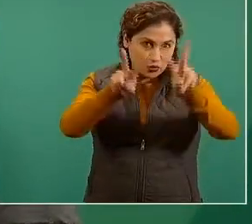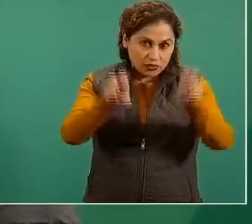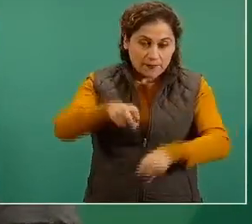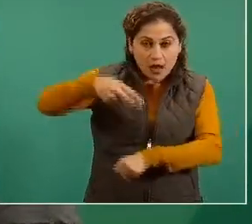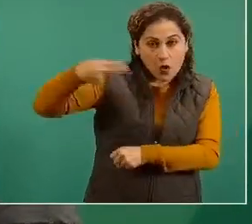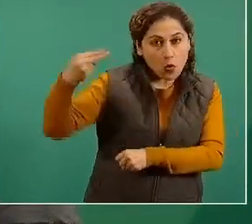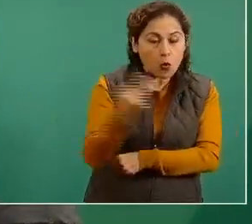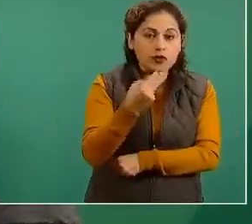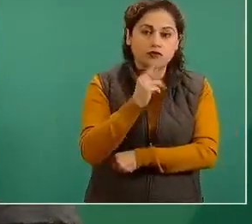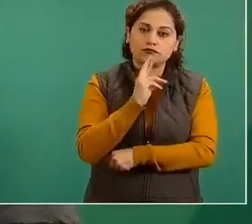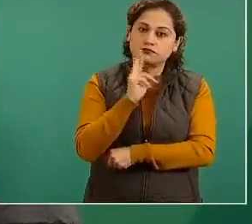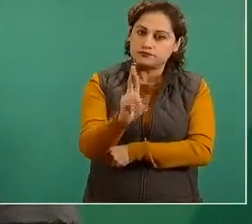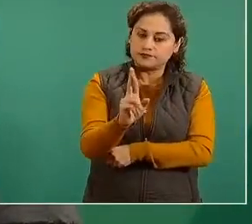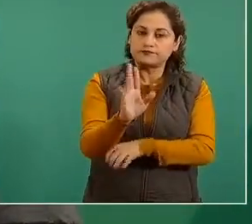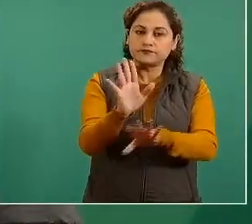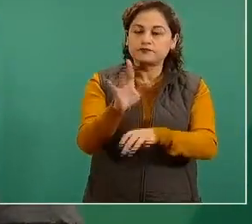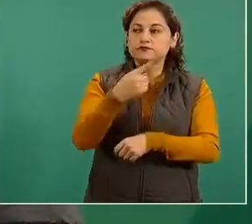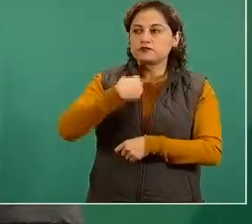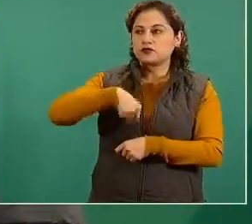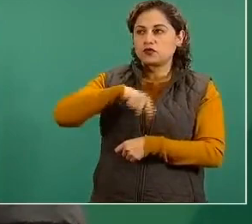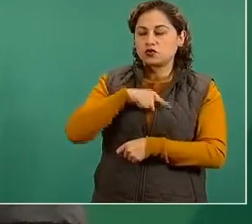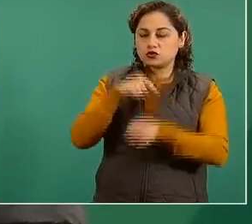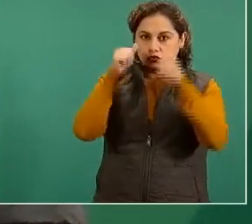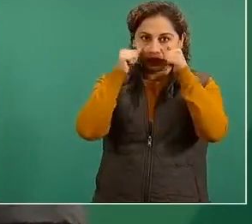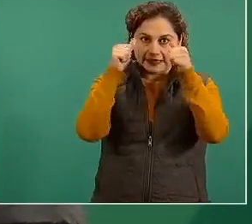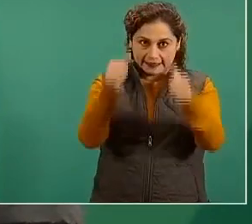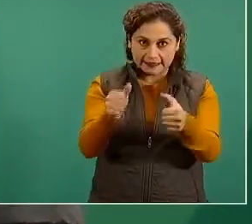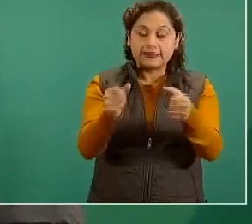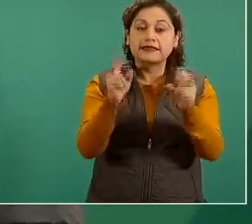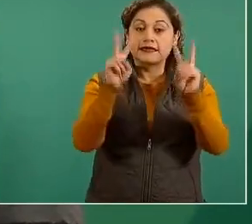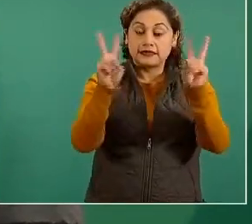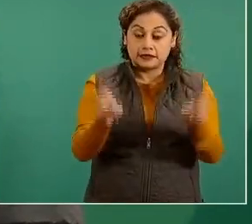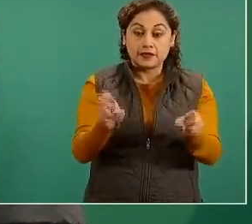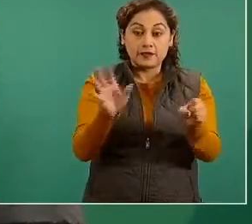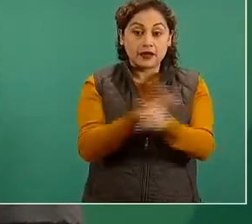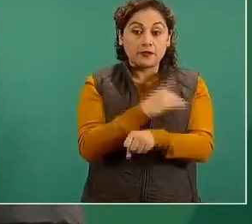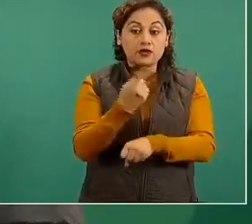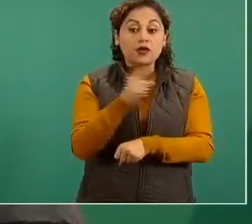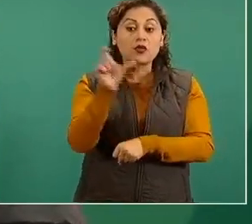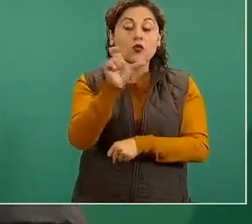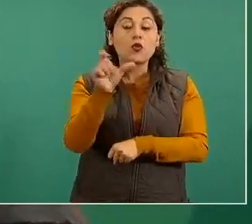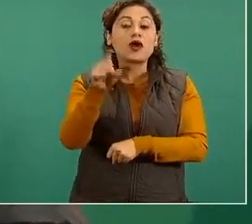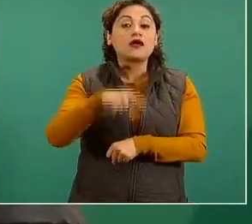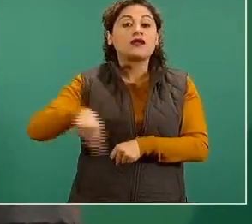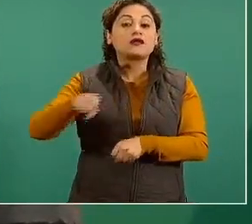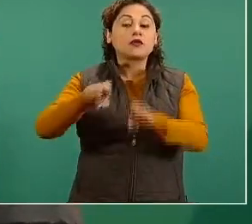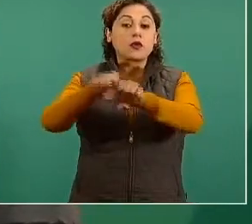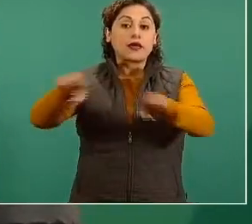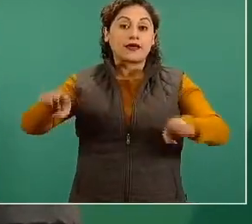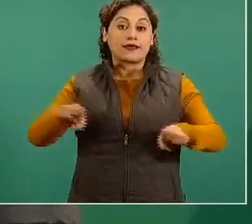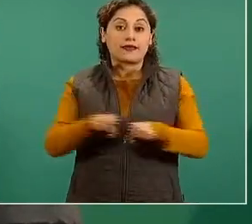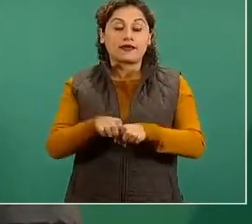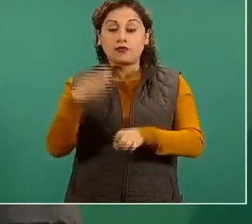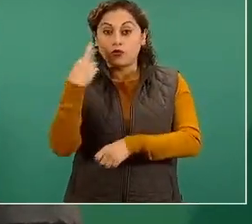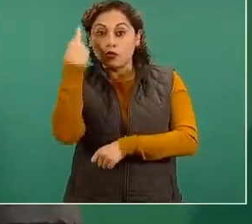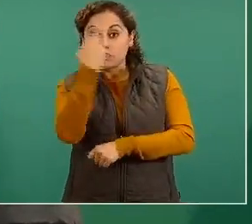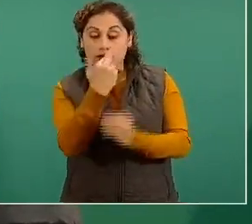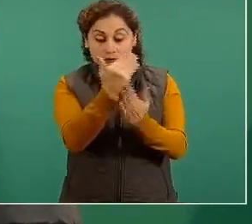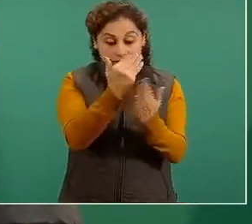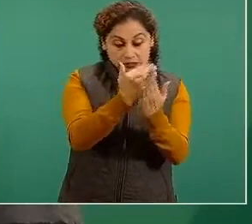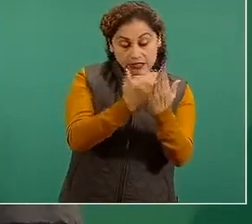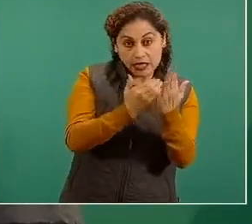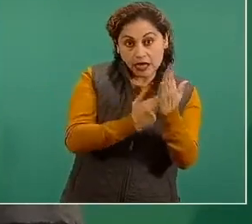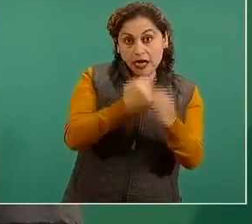este punto particularmente? Cuando el Grupo Técnico Asesor vuelva a analizar específicamente cuál sería la mejor